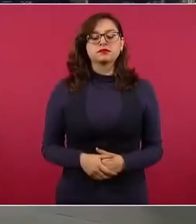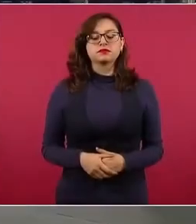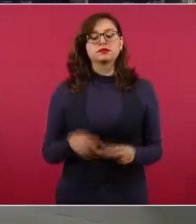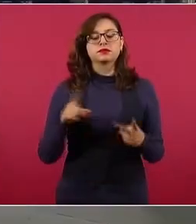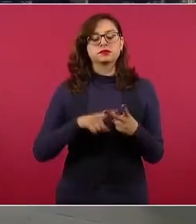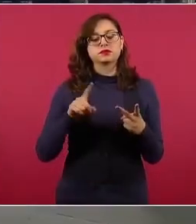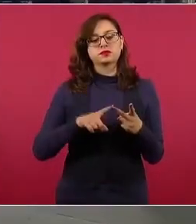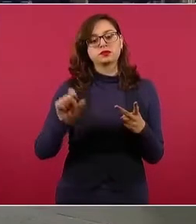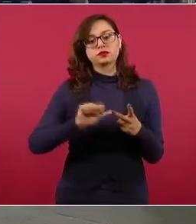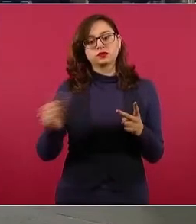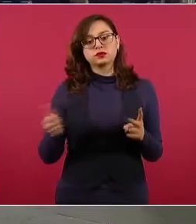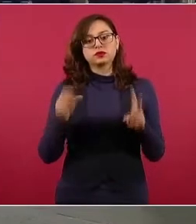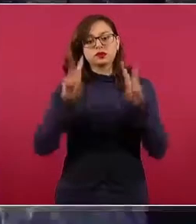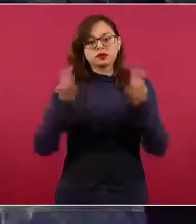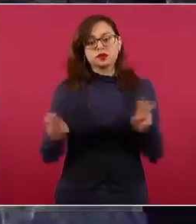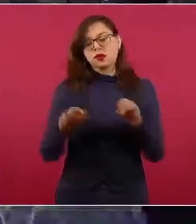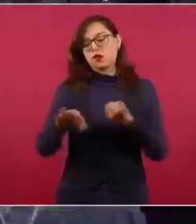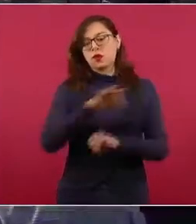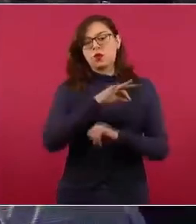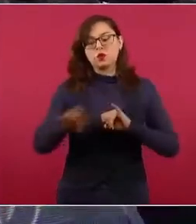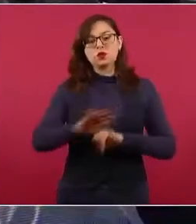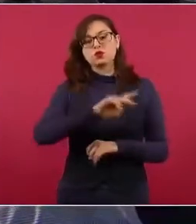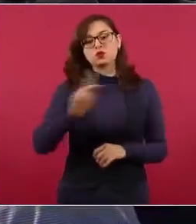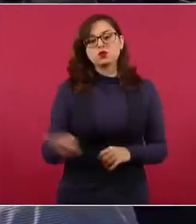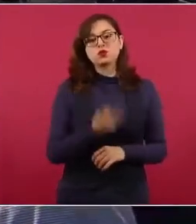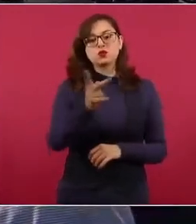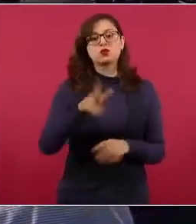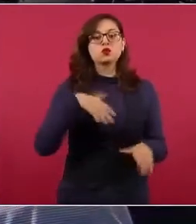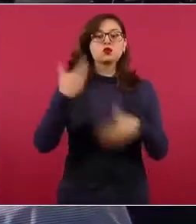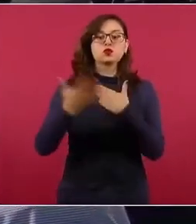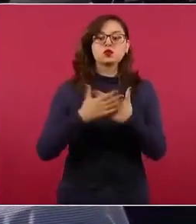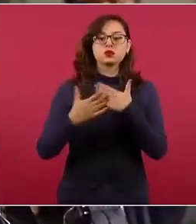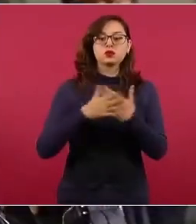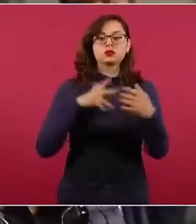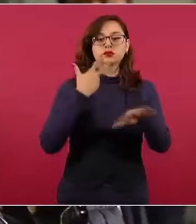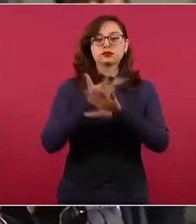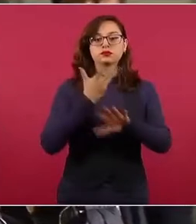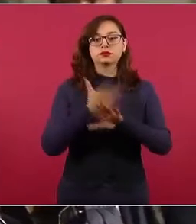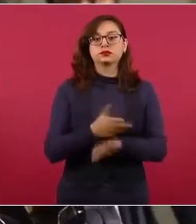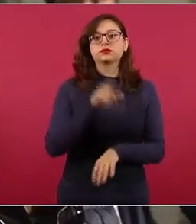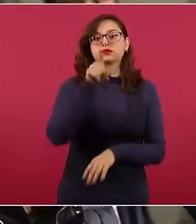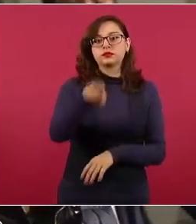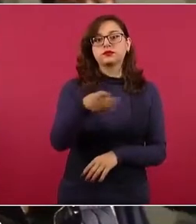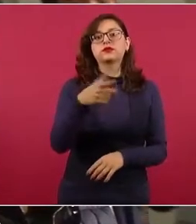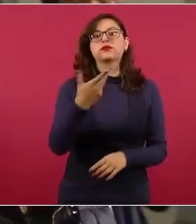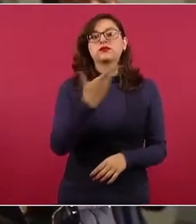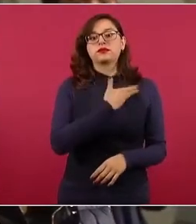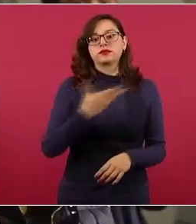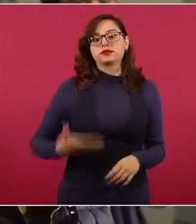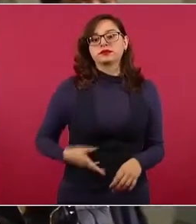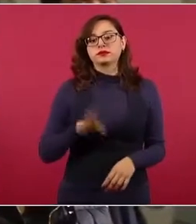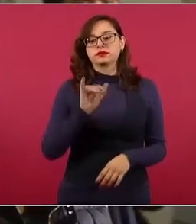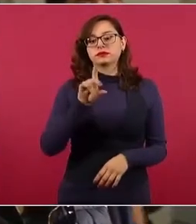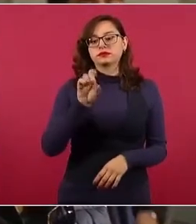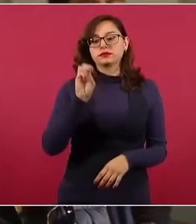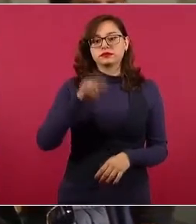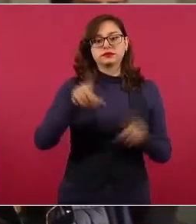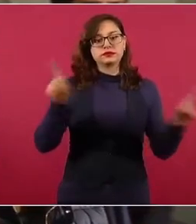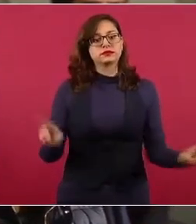Y ya último tema, preguntarle sobre su visita a Estados Unidos con el presidente Biden el 12 de julio.